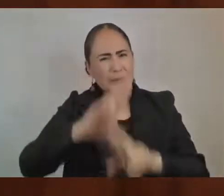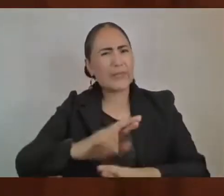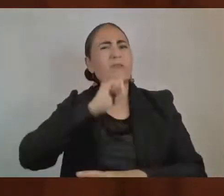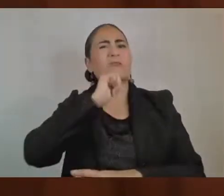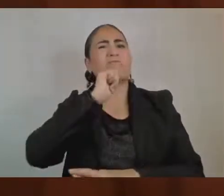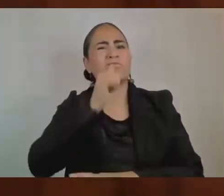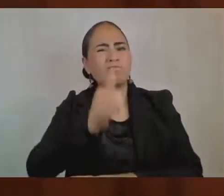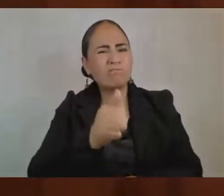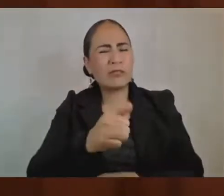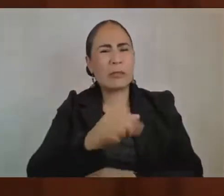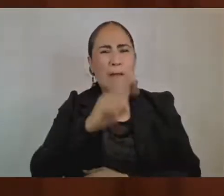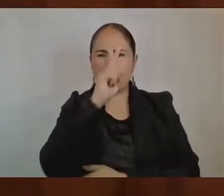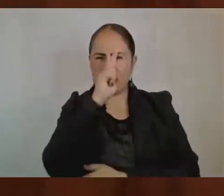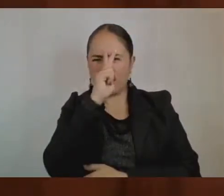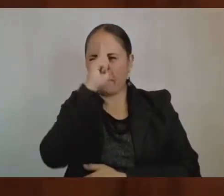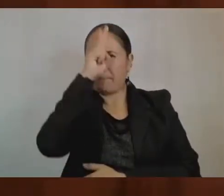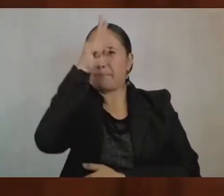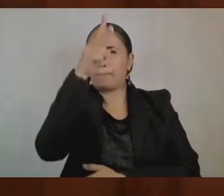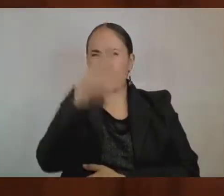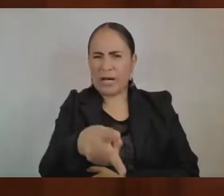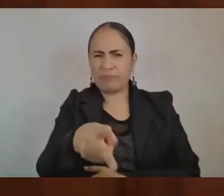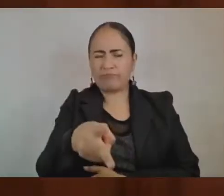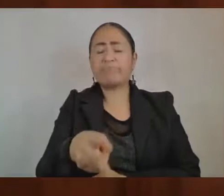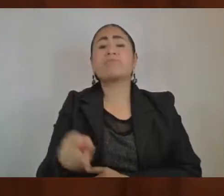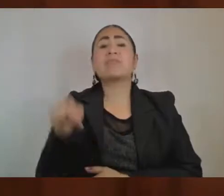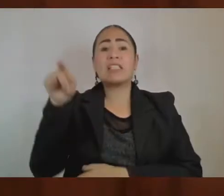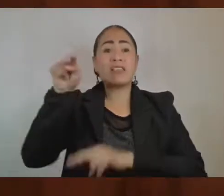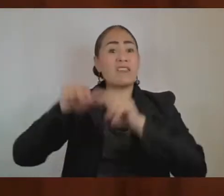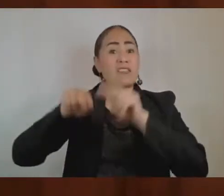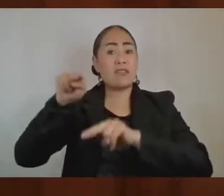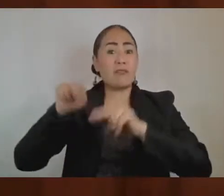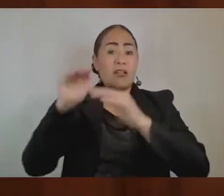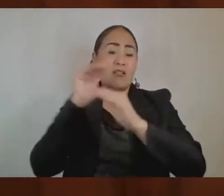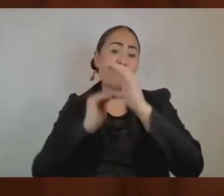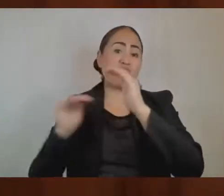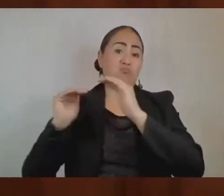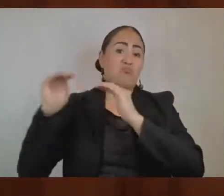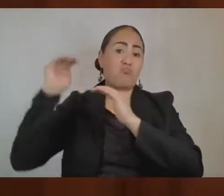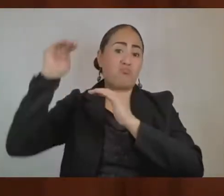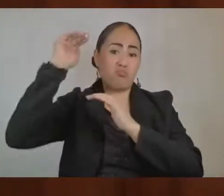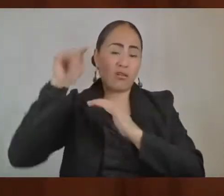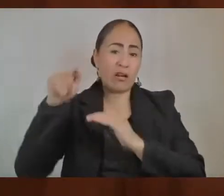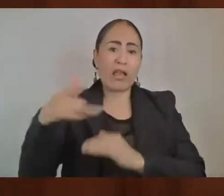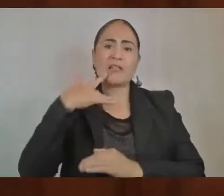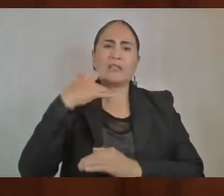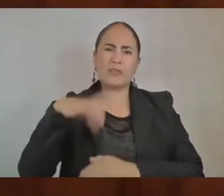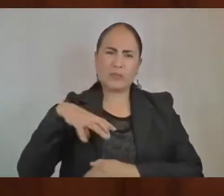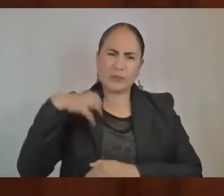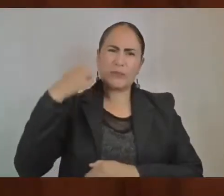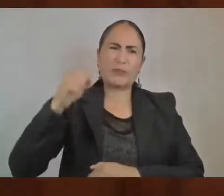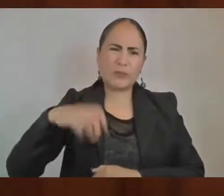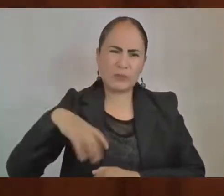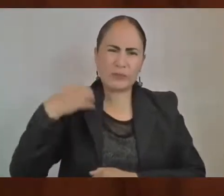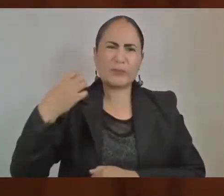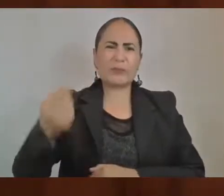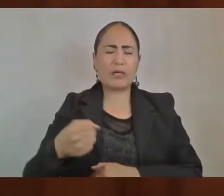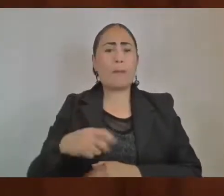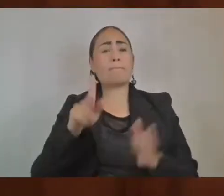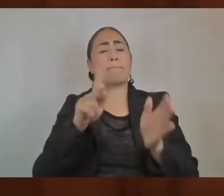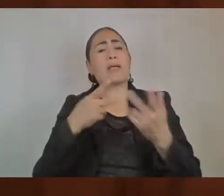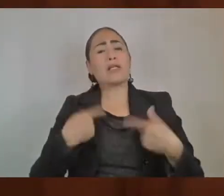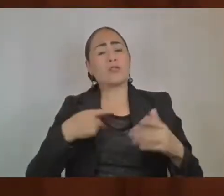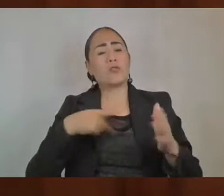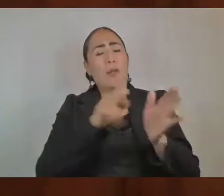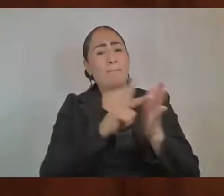vengativas que desde el poder han emprendido una lucha en contra de más de un comunicador o